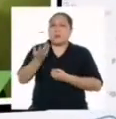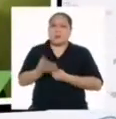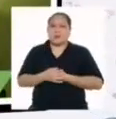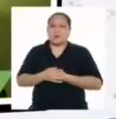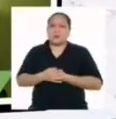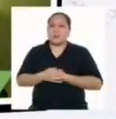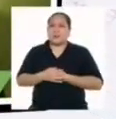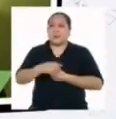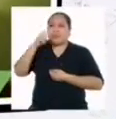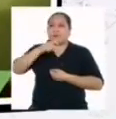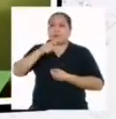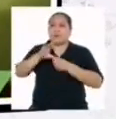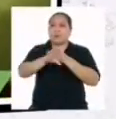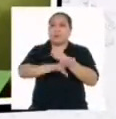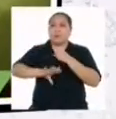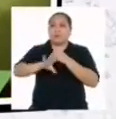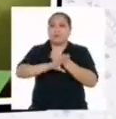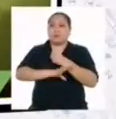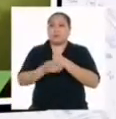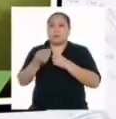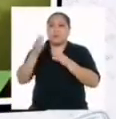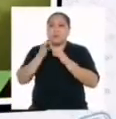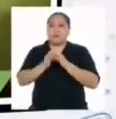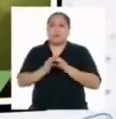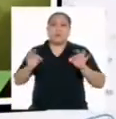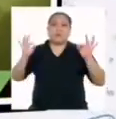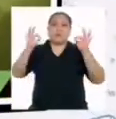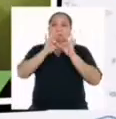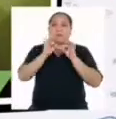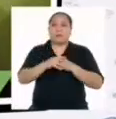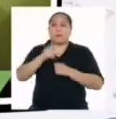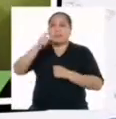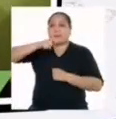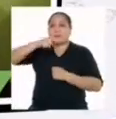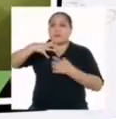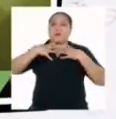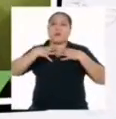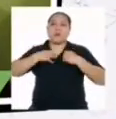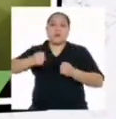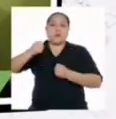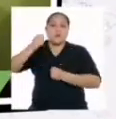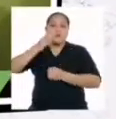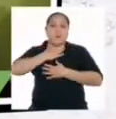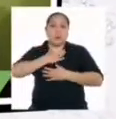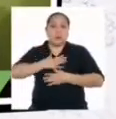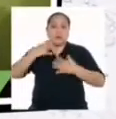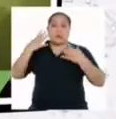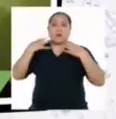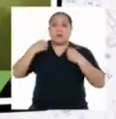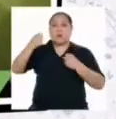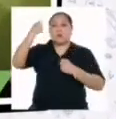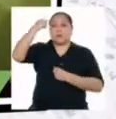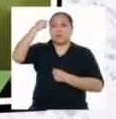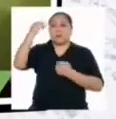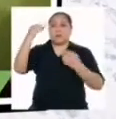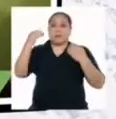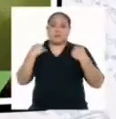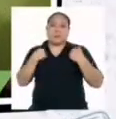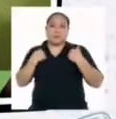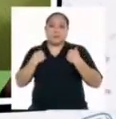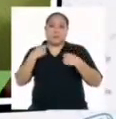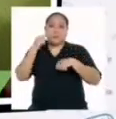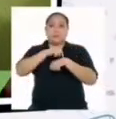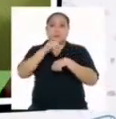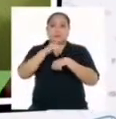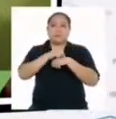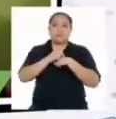Son necesidades básicas y primordiales que necesitamos por salud física y mental. Contar con tiempos